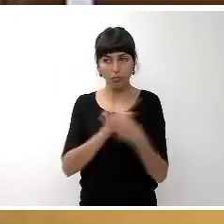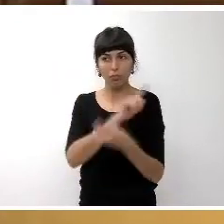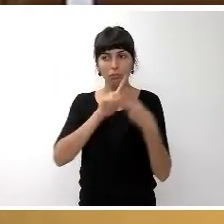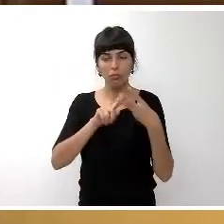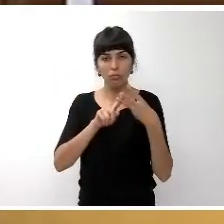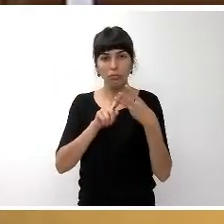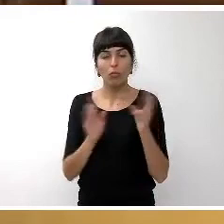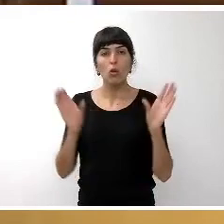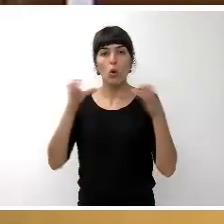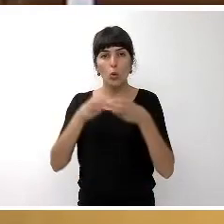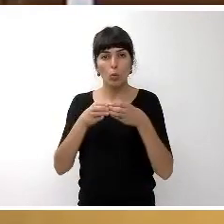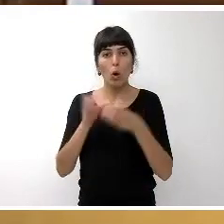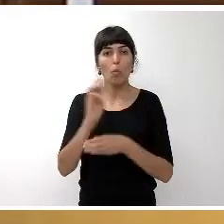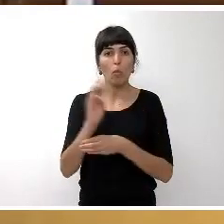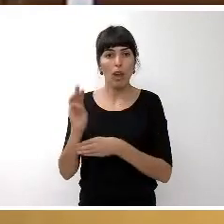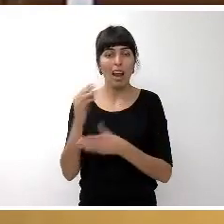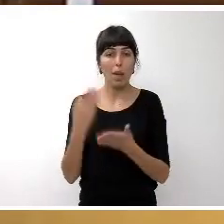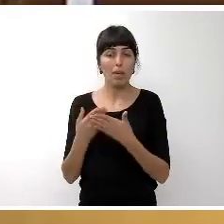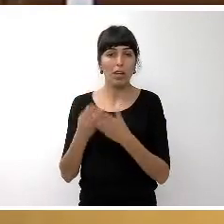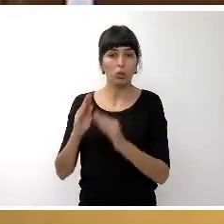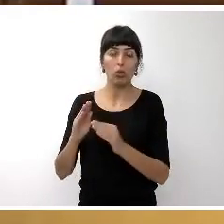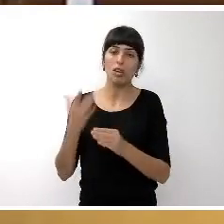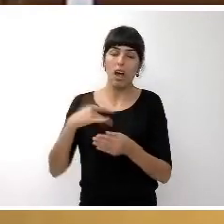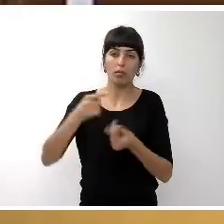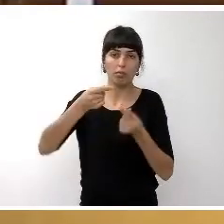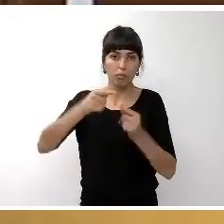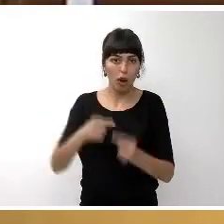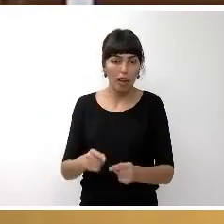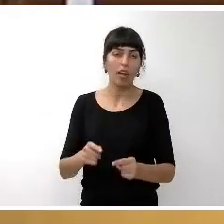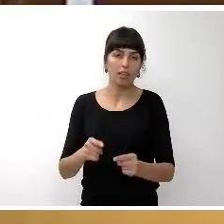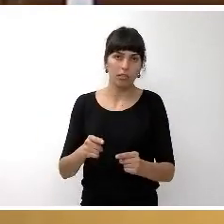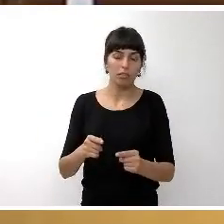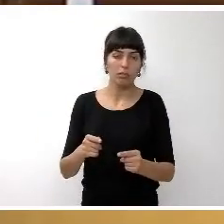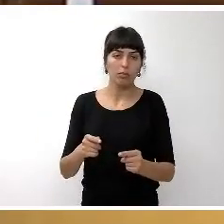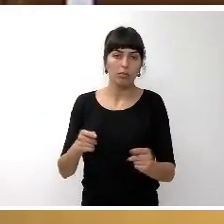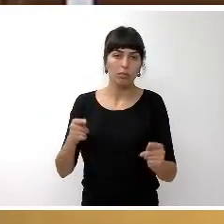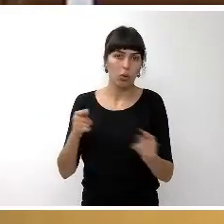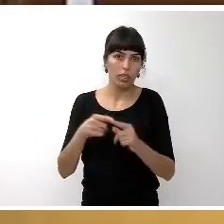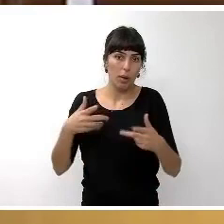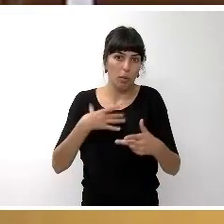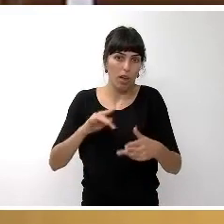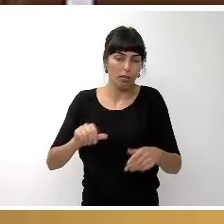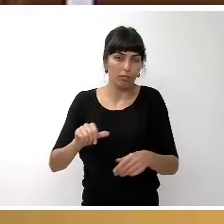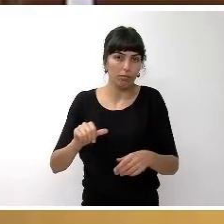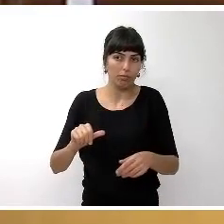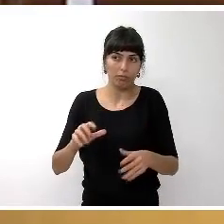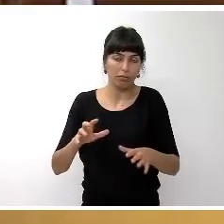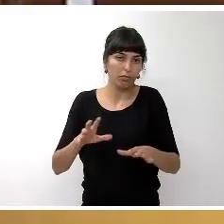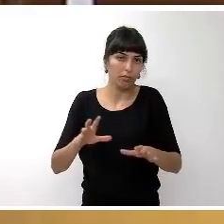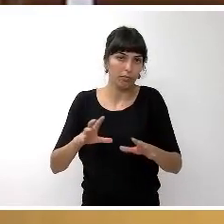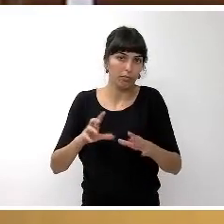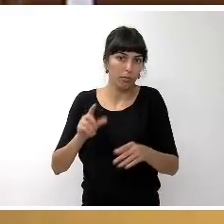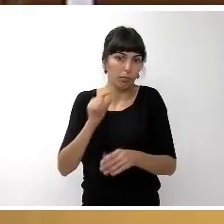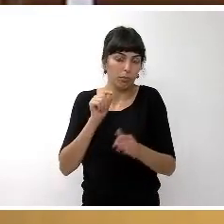del Partido Popular que han sido corregidas para poder de esa manera acordar su inclusión que tienen en principio el visto bueno